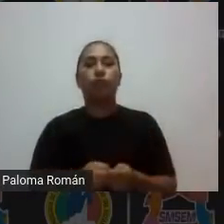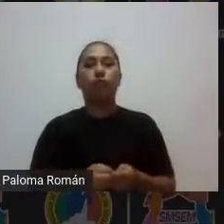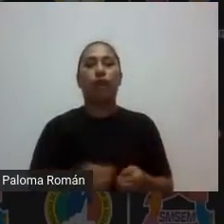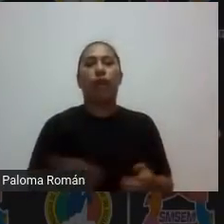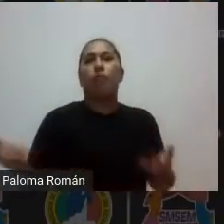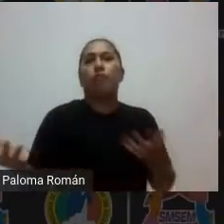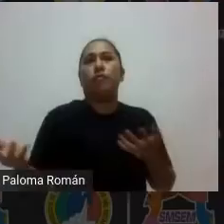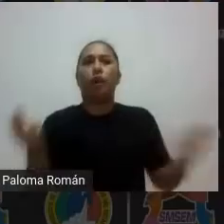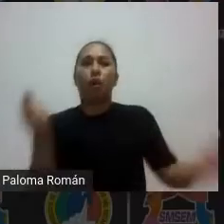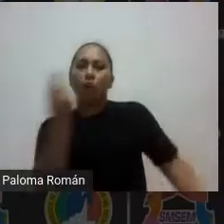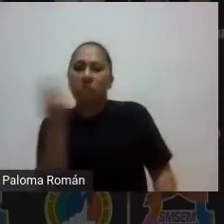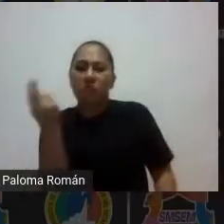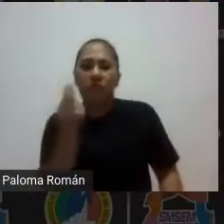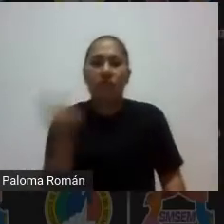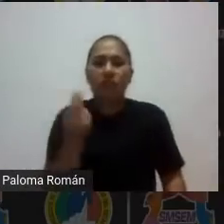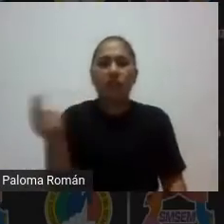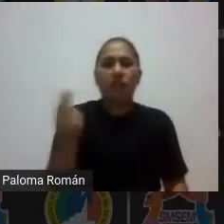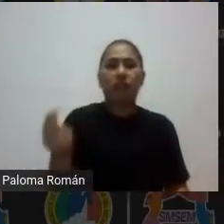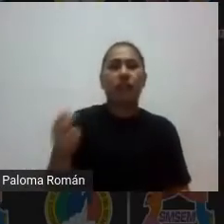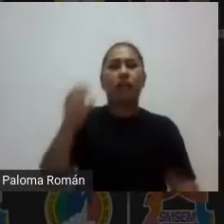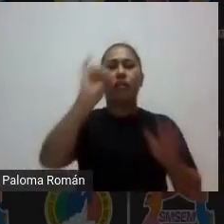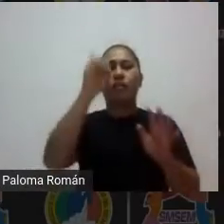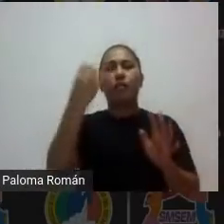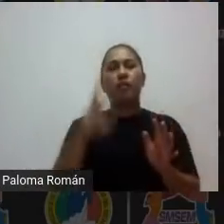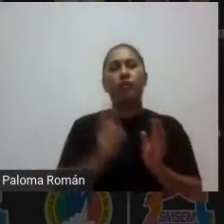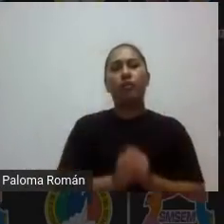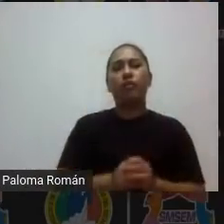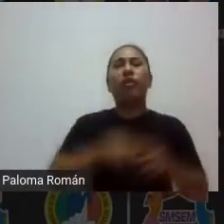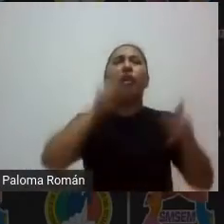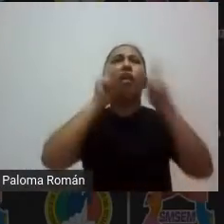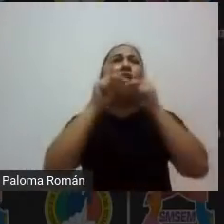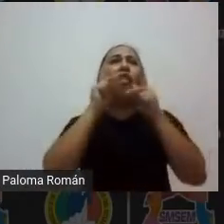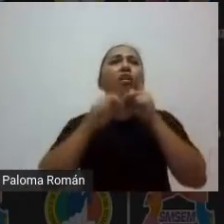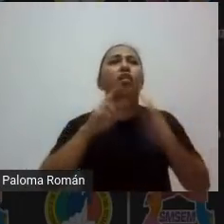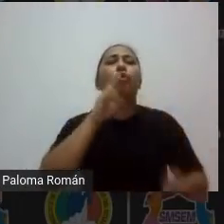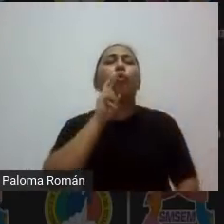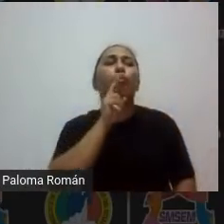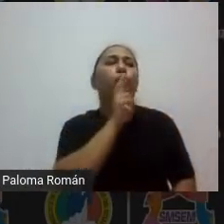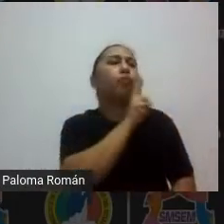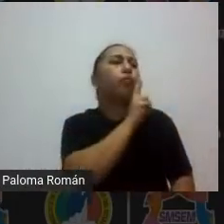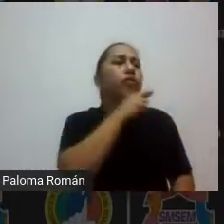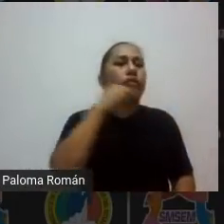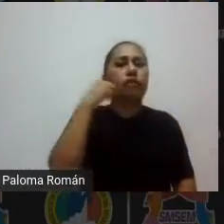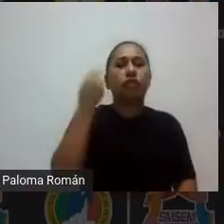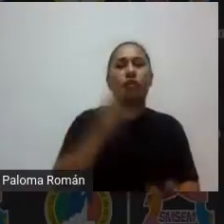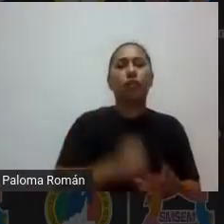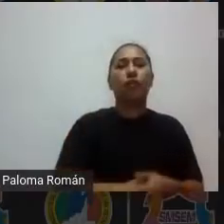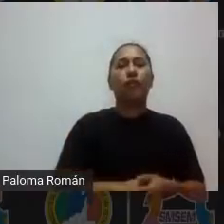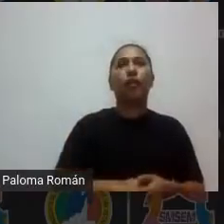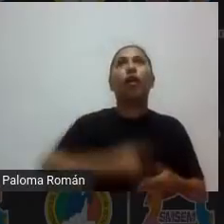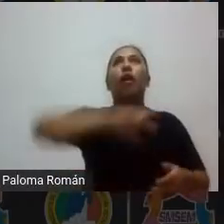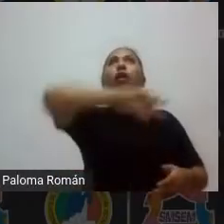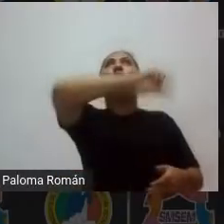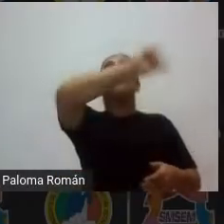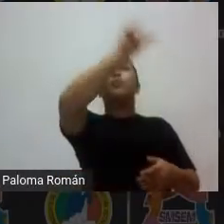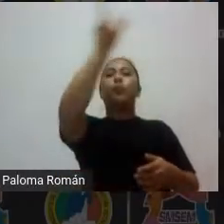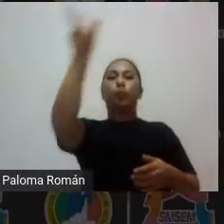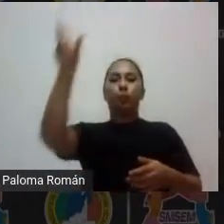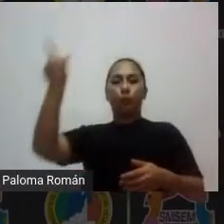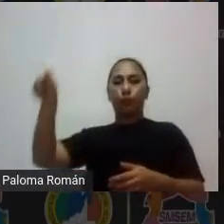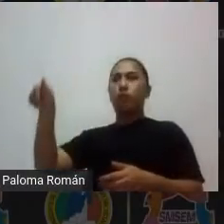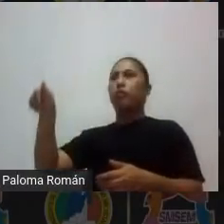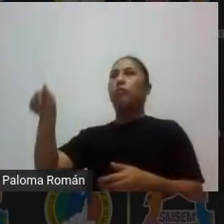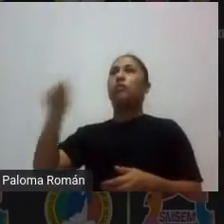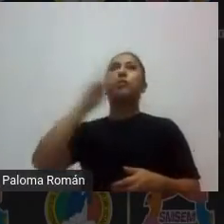infografías algún podcast que te van a ellos a laboral o que le pongas el mente y no la nube semántica que hemos